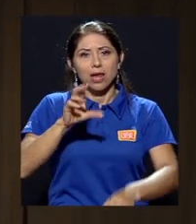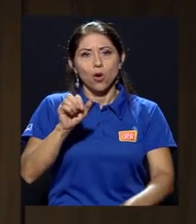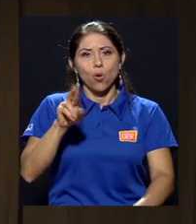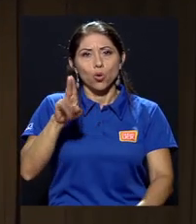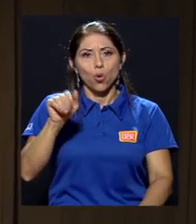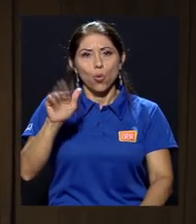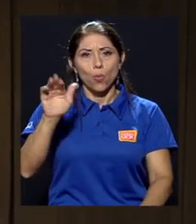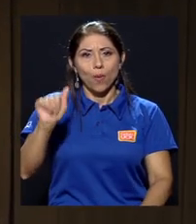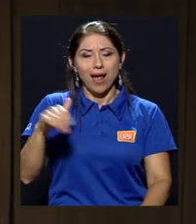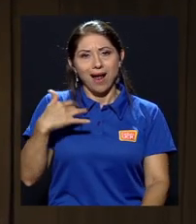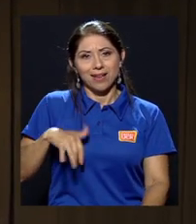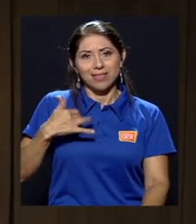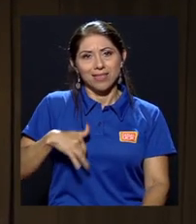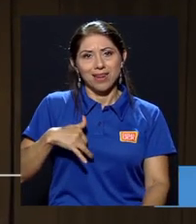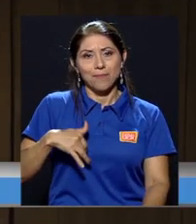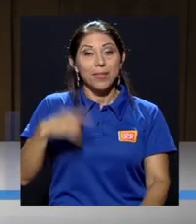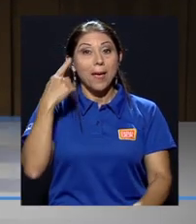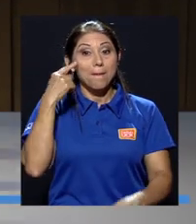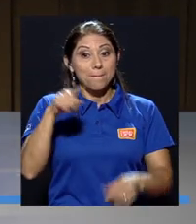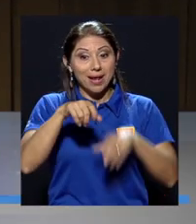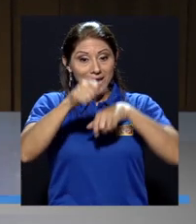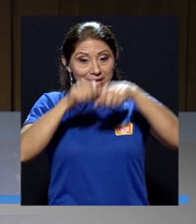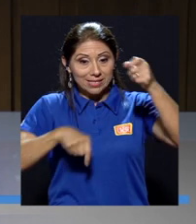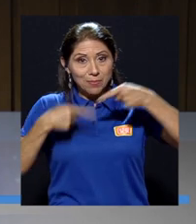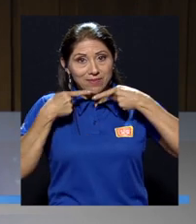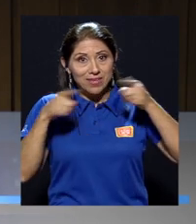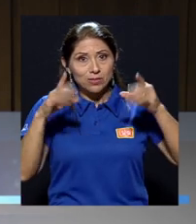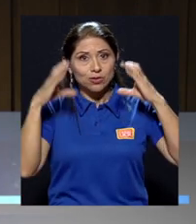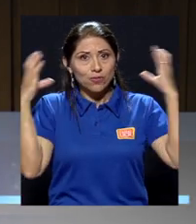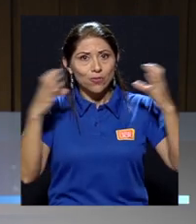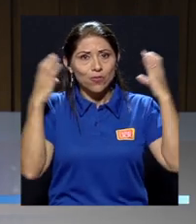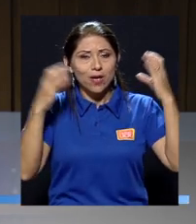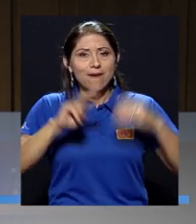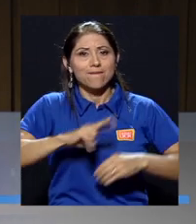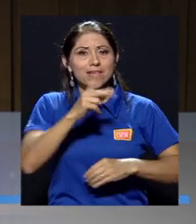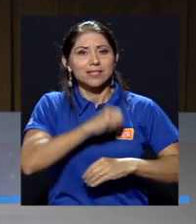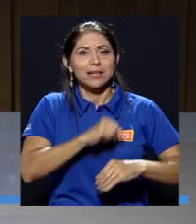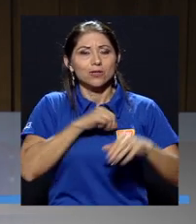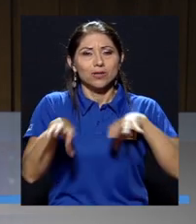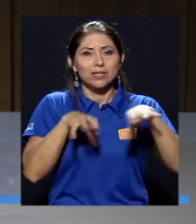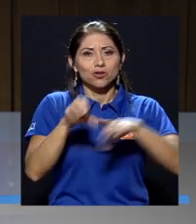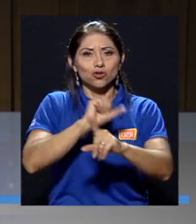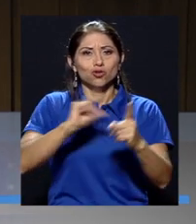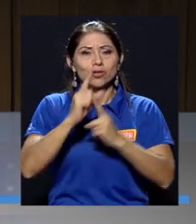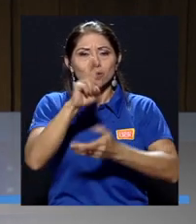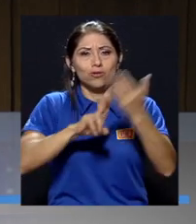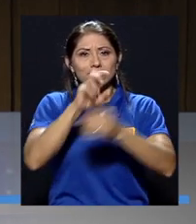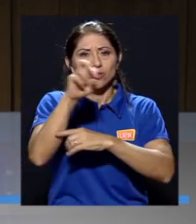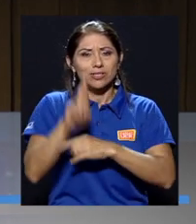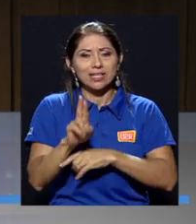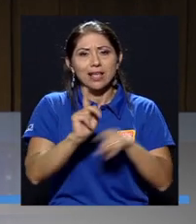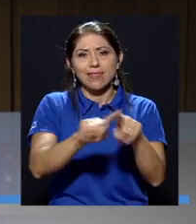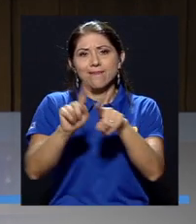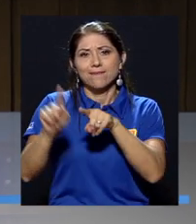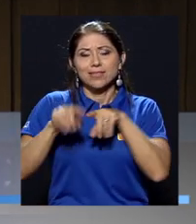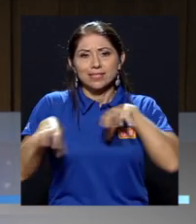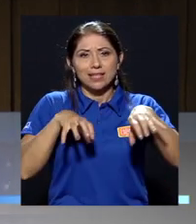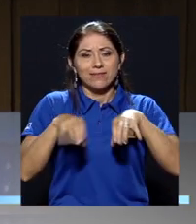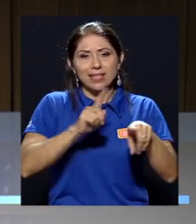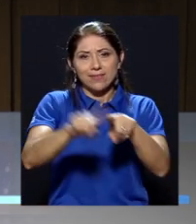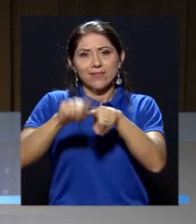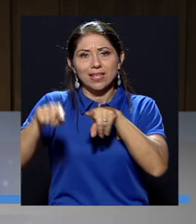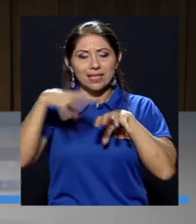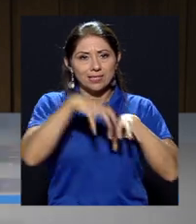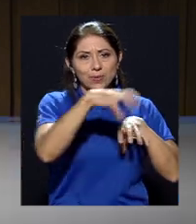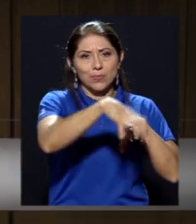Para conmemorar el manifiesto, la Vicerrectoría de Acción Social de la Universidad de Costa Rica realizó varias actividades en distintas